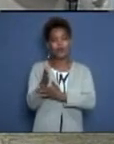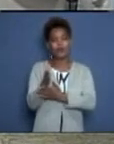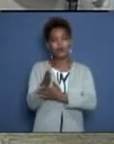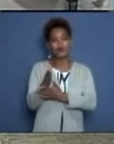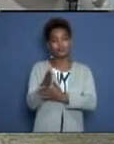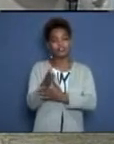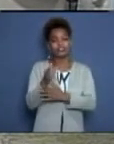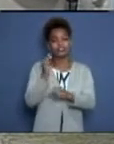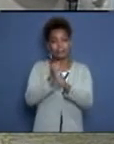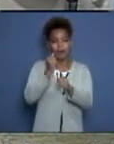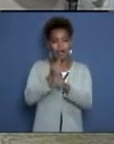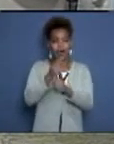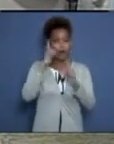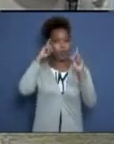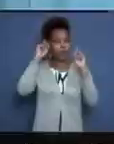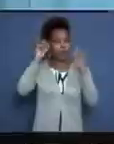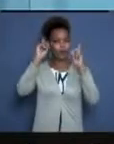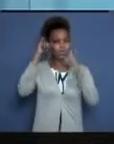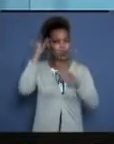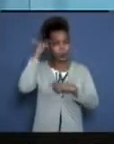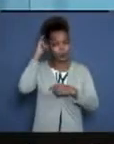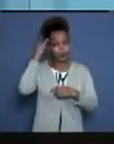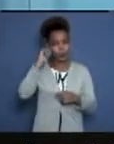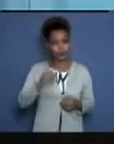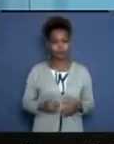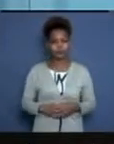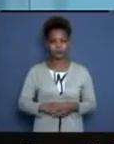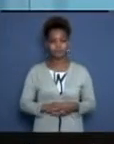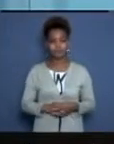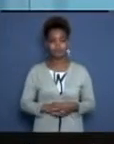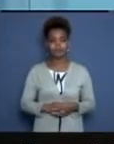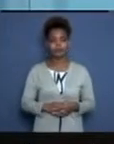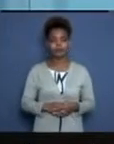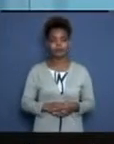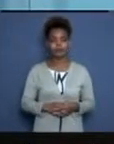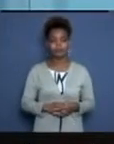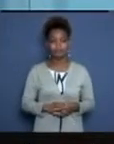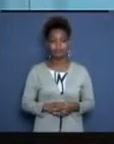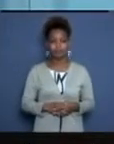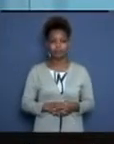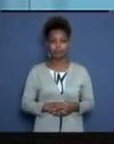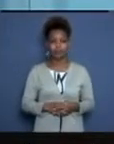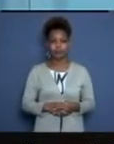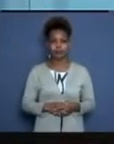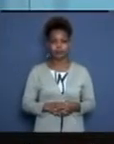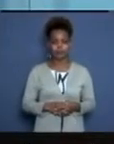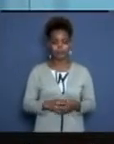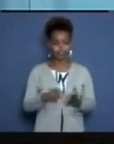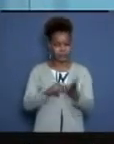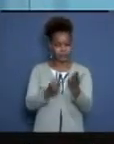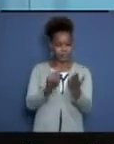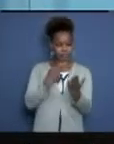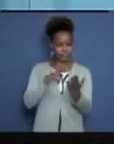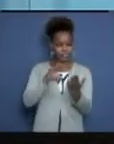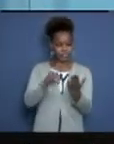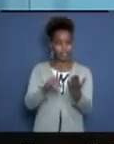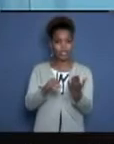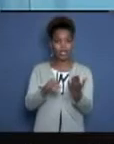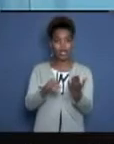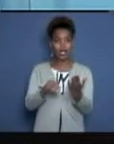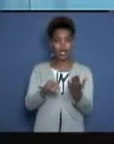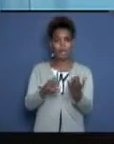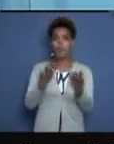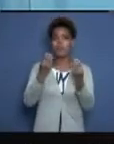línea de trabajo. Bueno, por acá nos dicen, les callamos las bocas a los que decían que la juventud cubana estaba